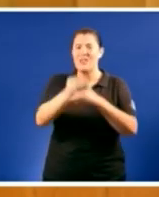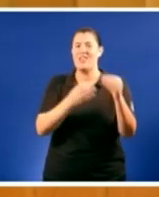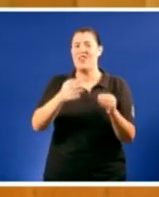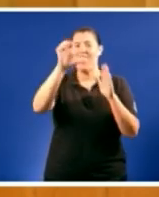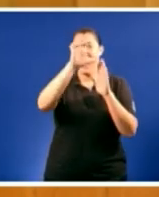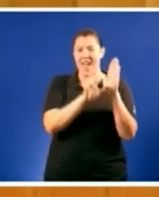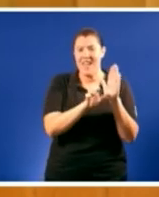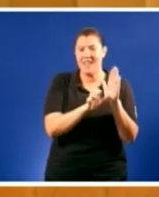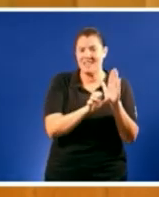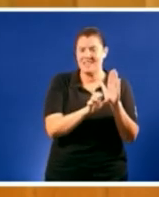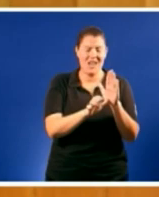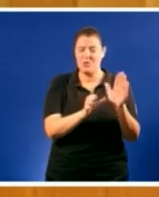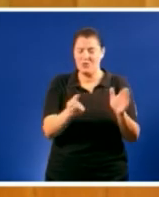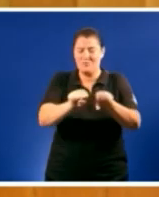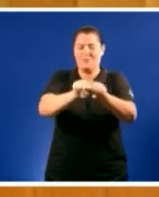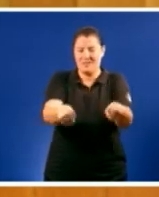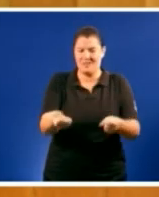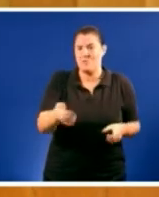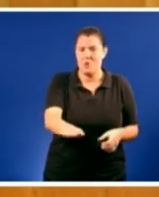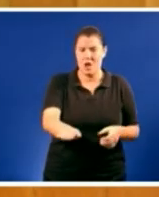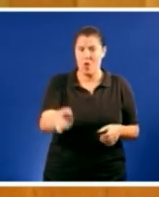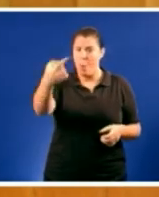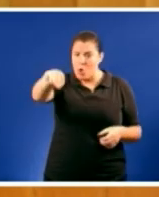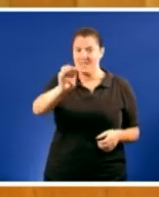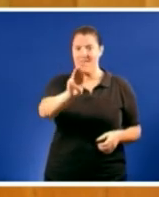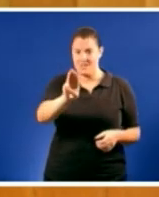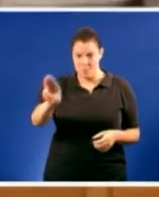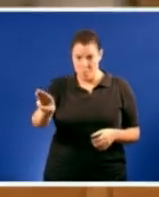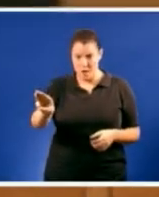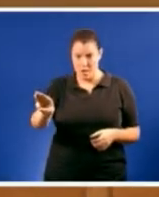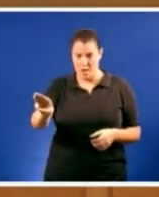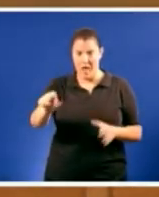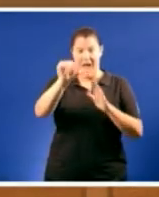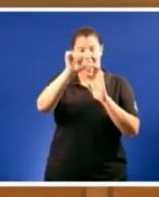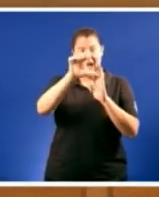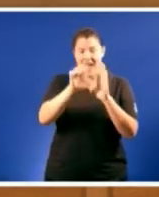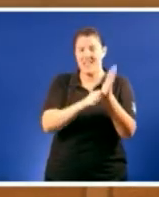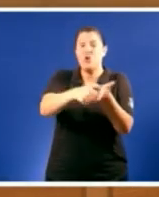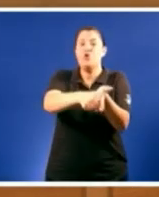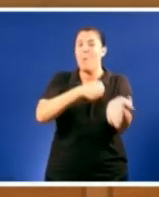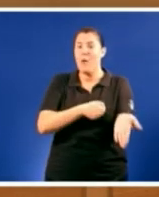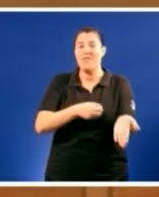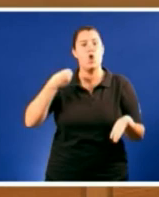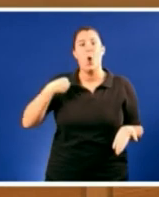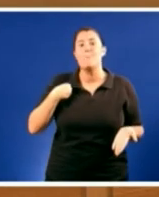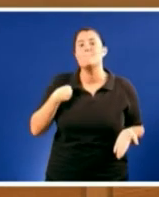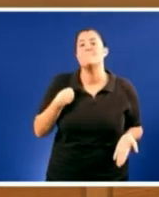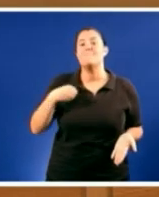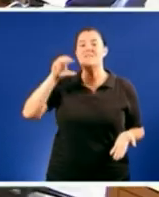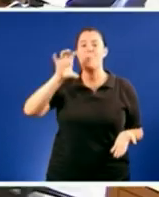autonomía en letra morta Foron vostedes señor Fijo Valeiraron o estatuto igual que están valeirando o país